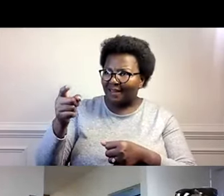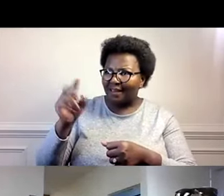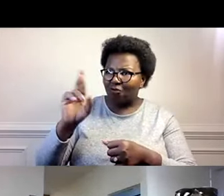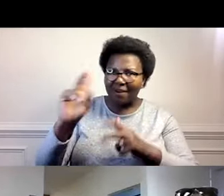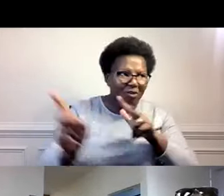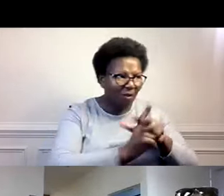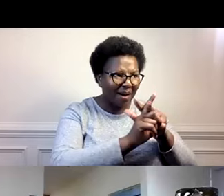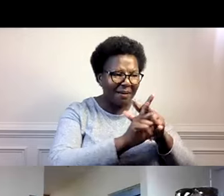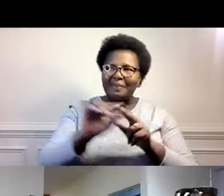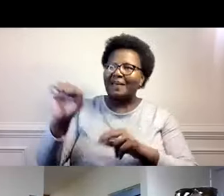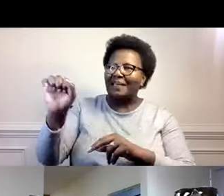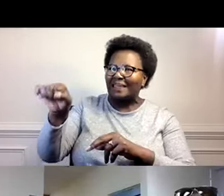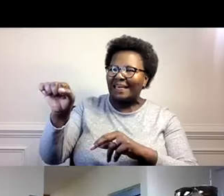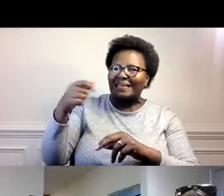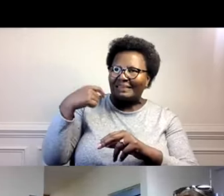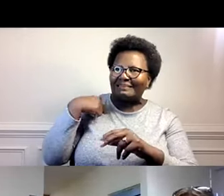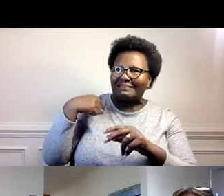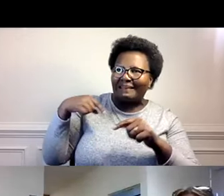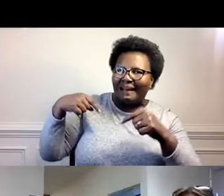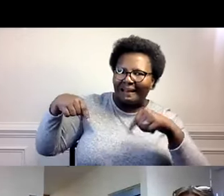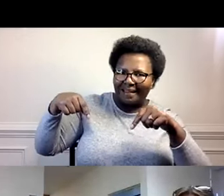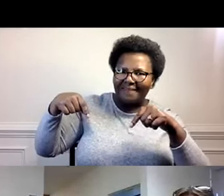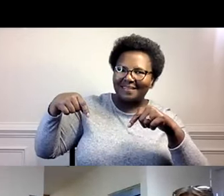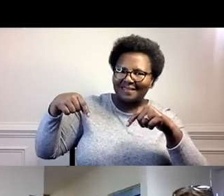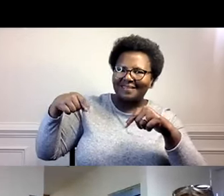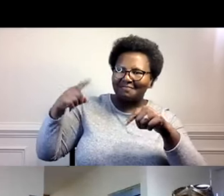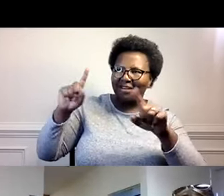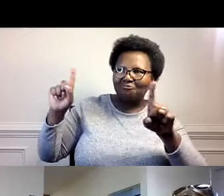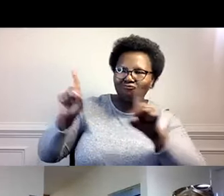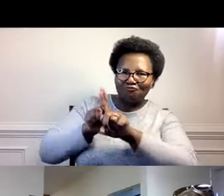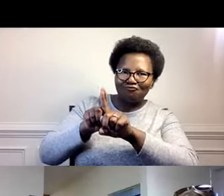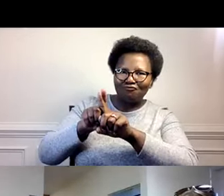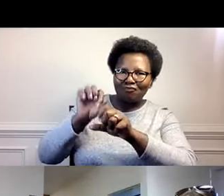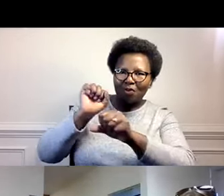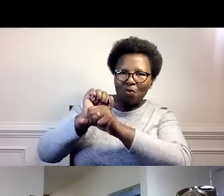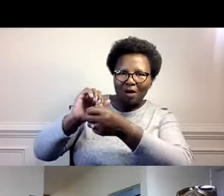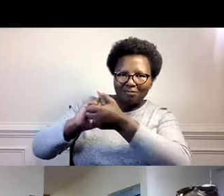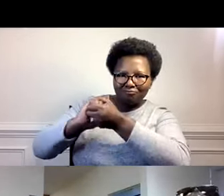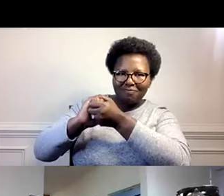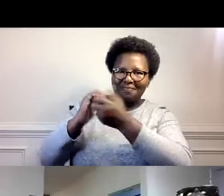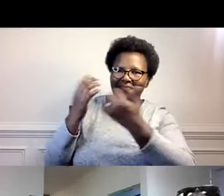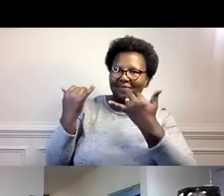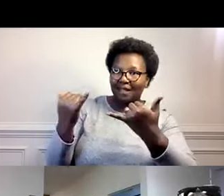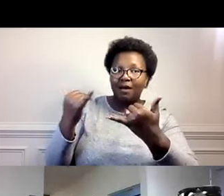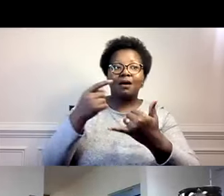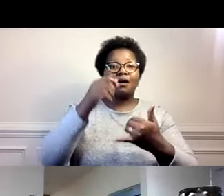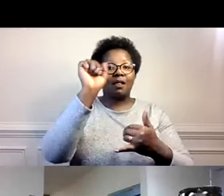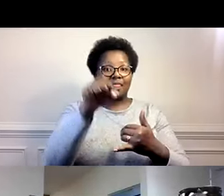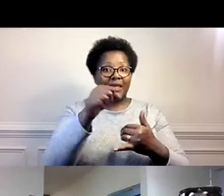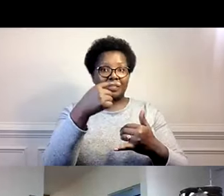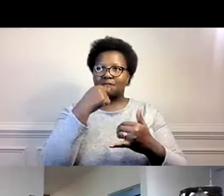Sí, estaba yo un poquito nerviosa, pero nos llevamos bien. Ahí está. Tú dijiste que